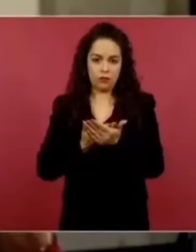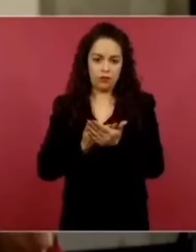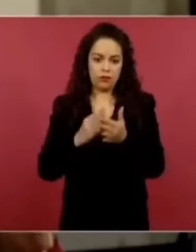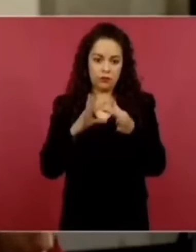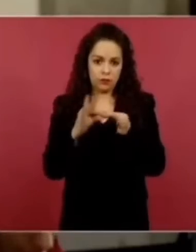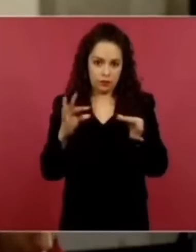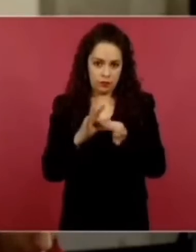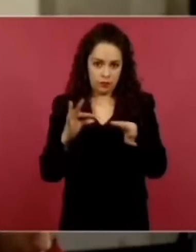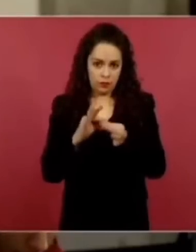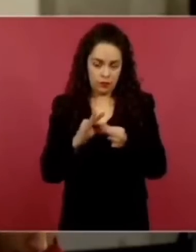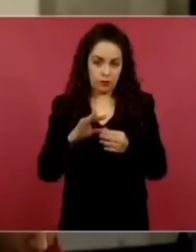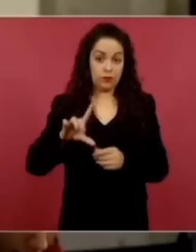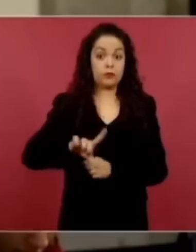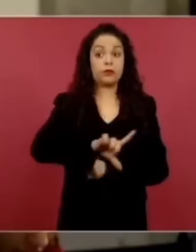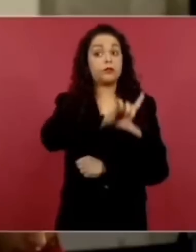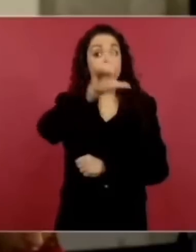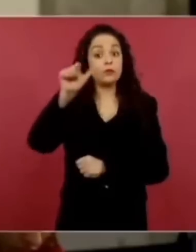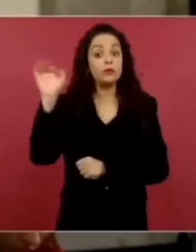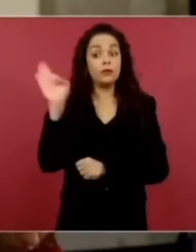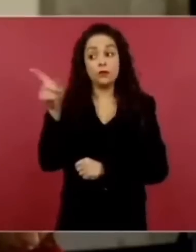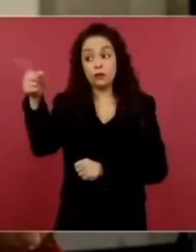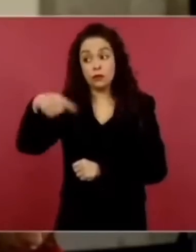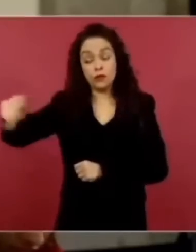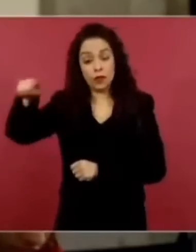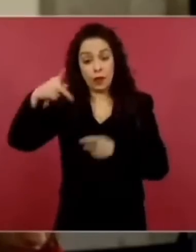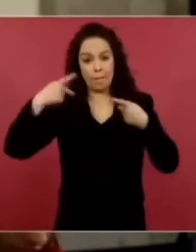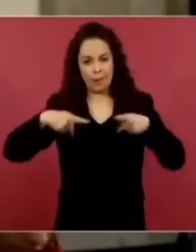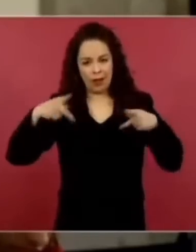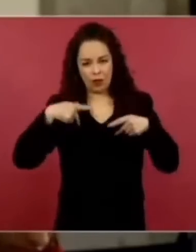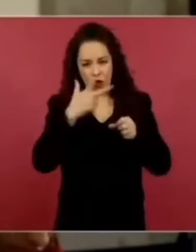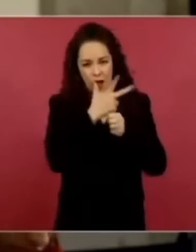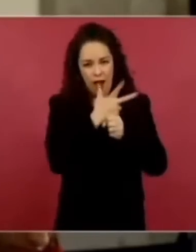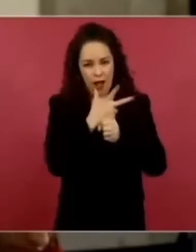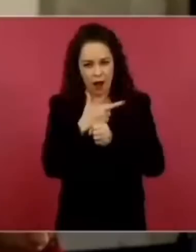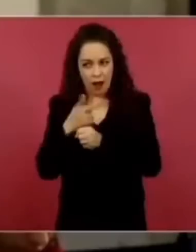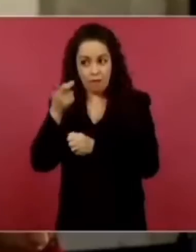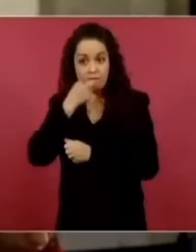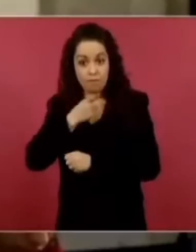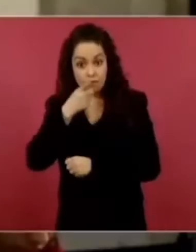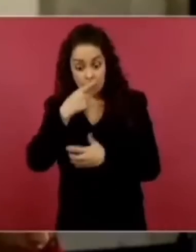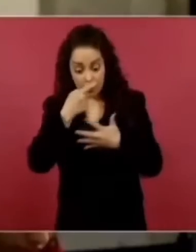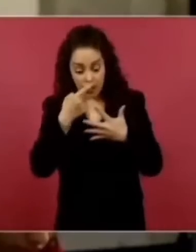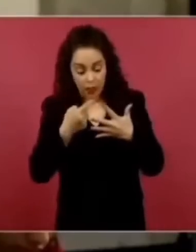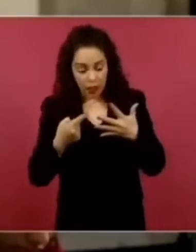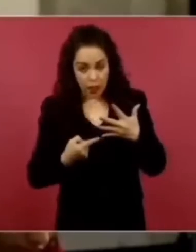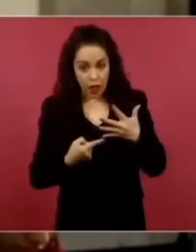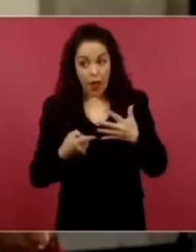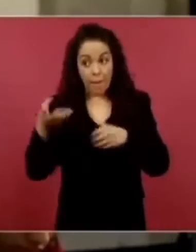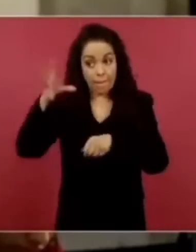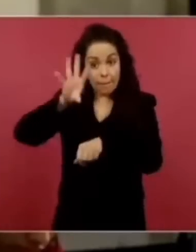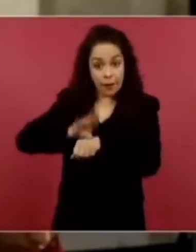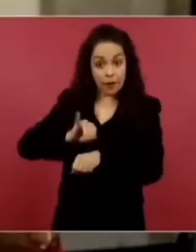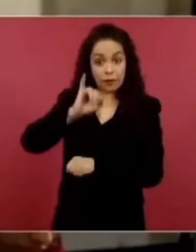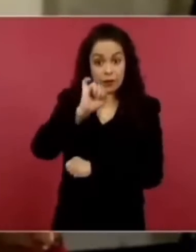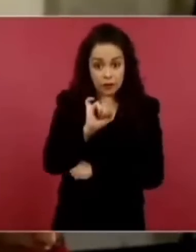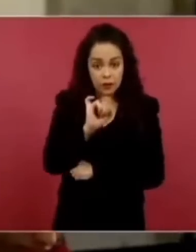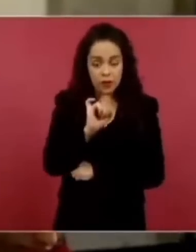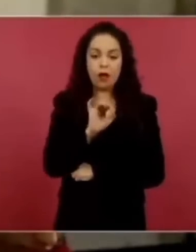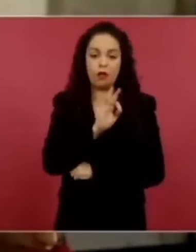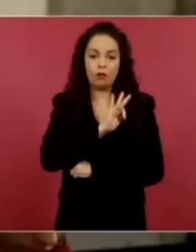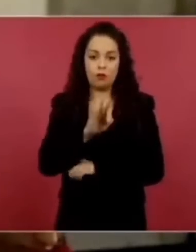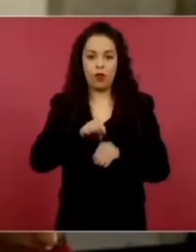tenemos los testimonios, nosotros vamos a publicar los reportajes cubriendo los rostros,